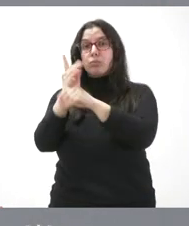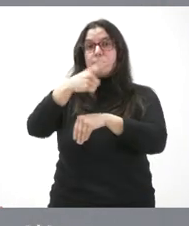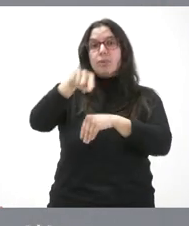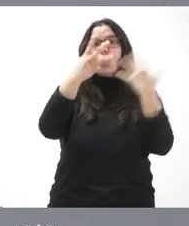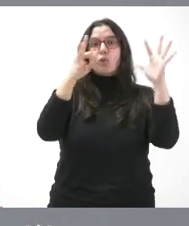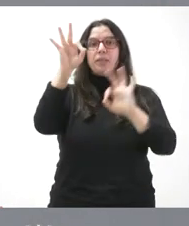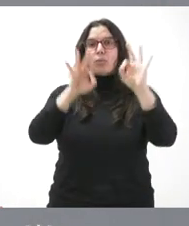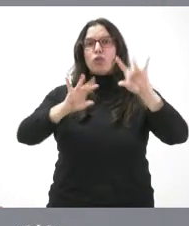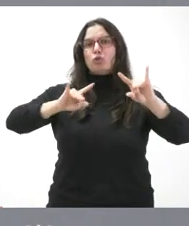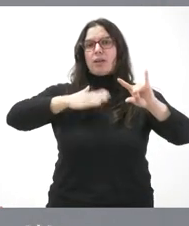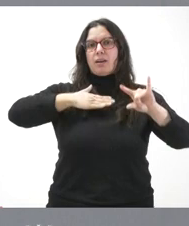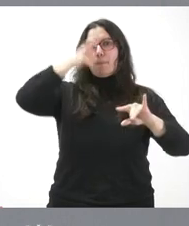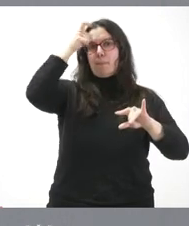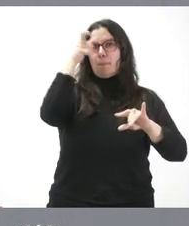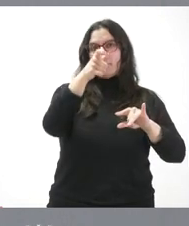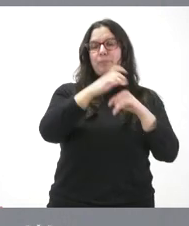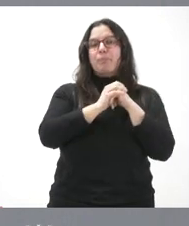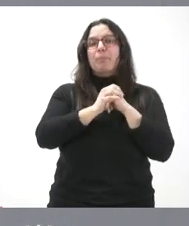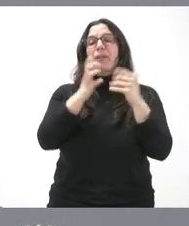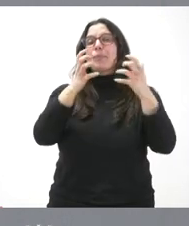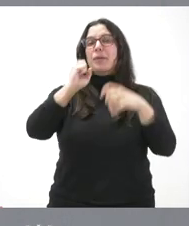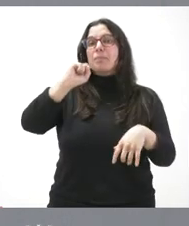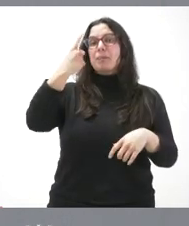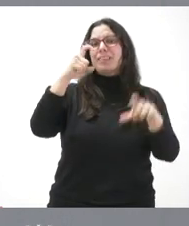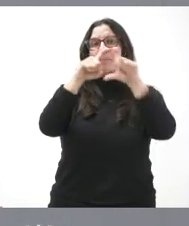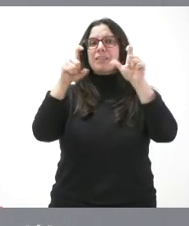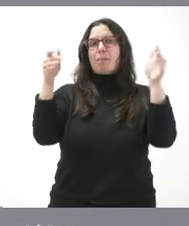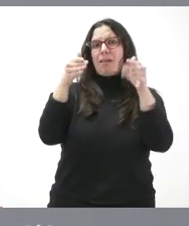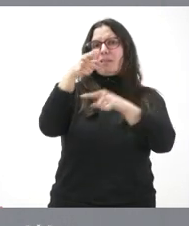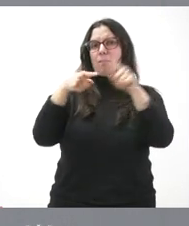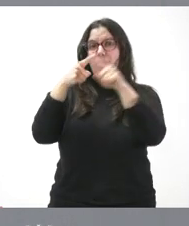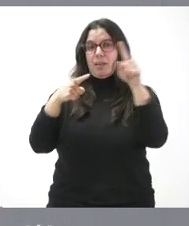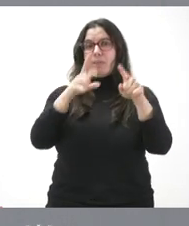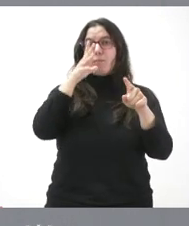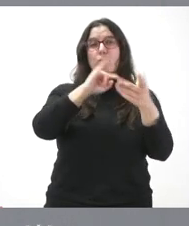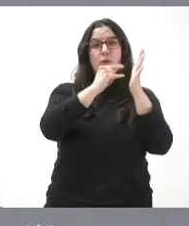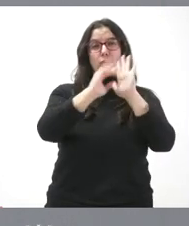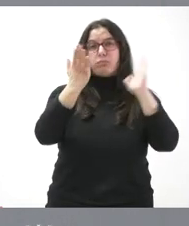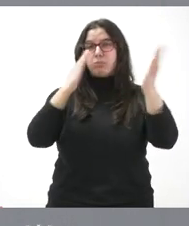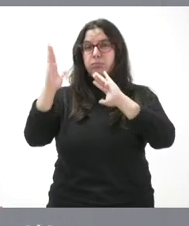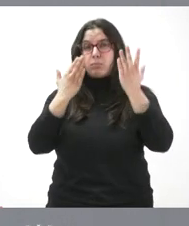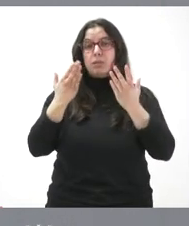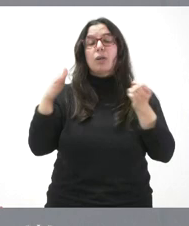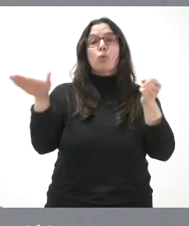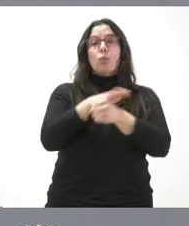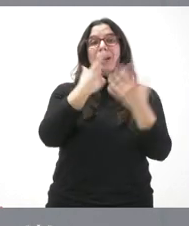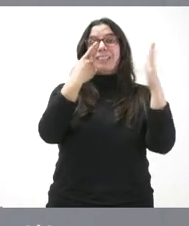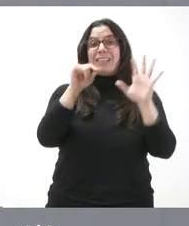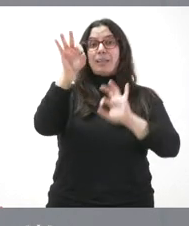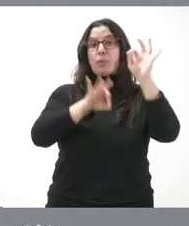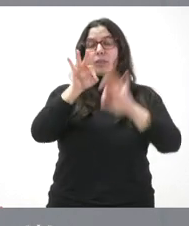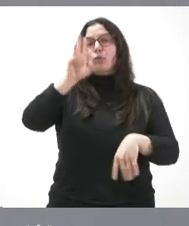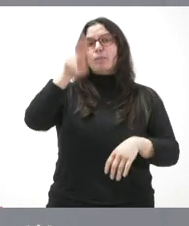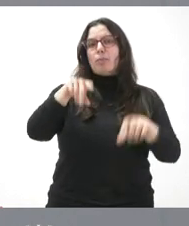mundo rural. Se benefician especialmente las pymes. El 60% de los proyectos son pequeñas y medianas